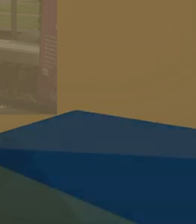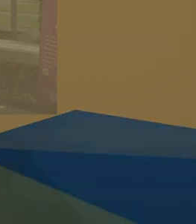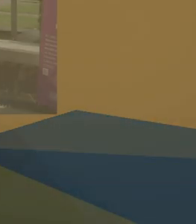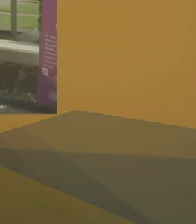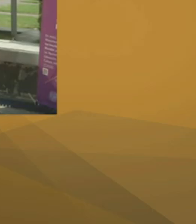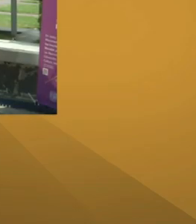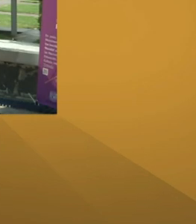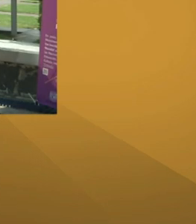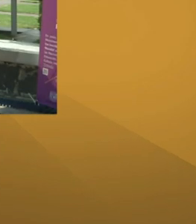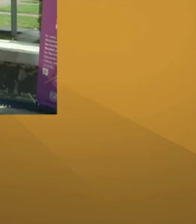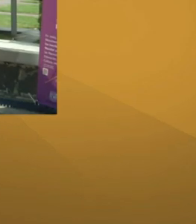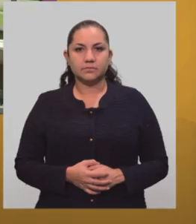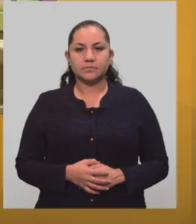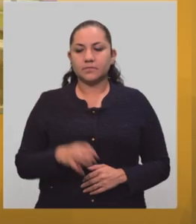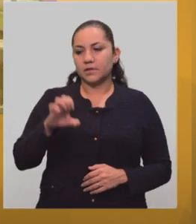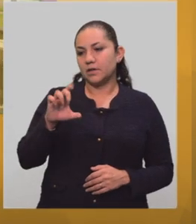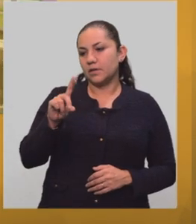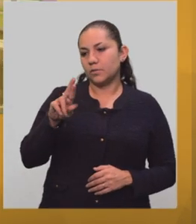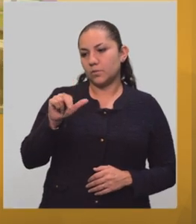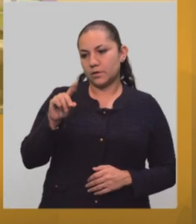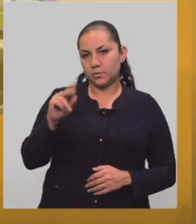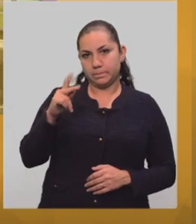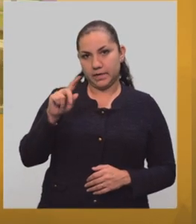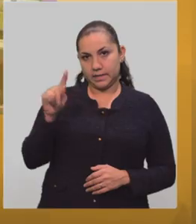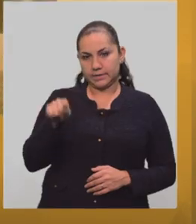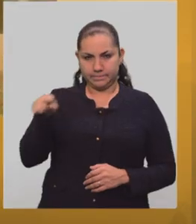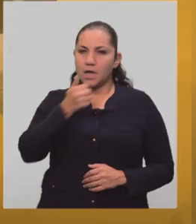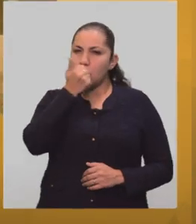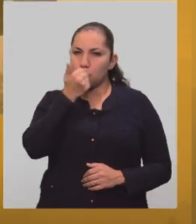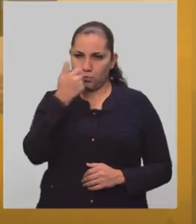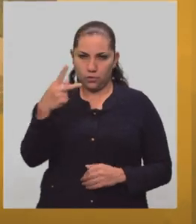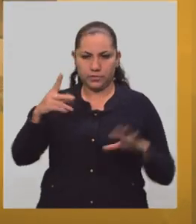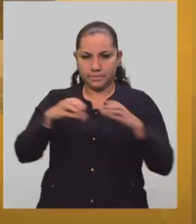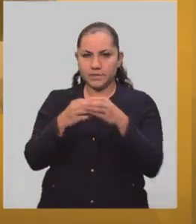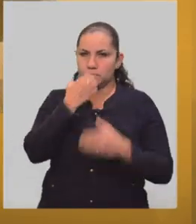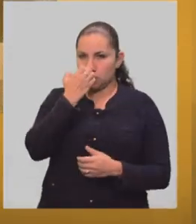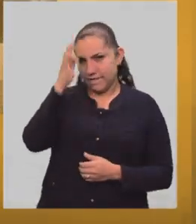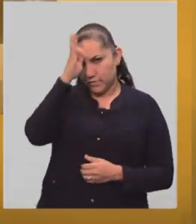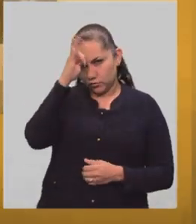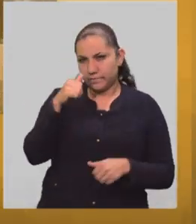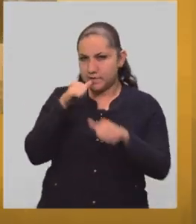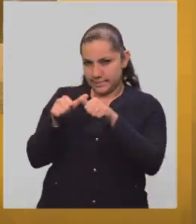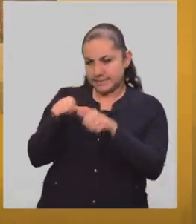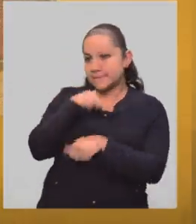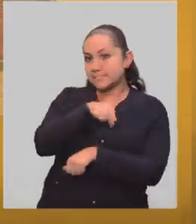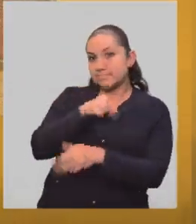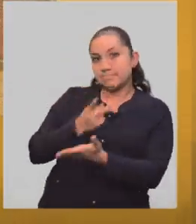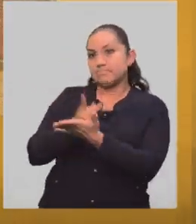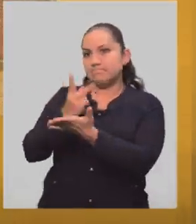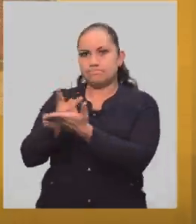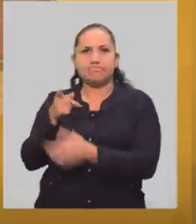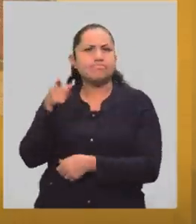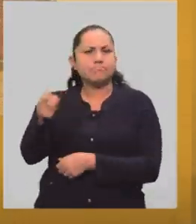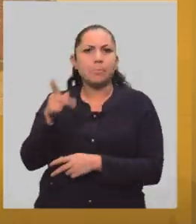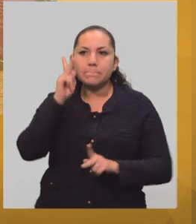Eduardo Pérez Jiménez, estudiante de la Facultad de Filosofía y Letras, fue reconocido como el visitante 100.000 del Programa de Visitas